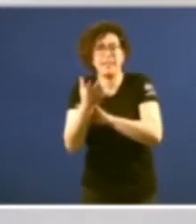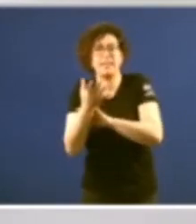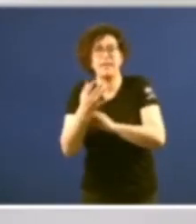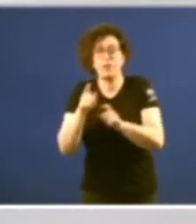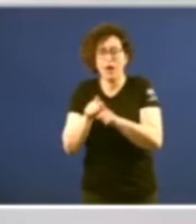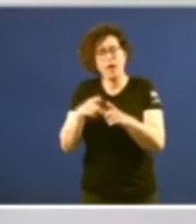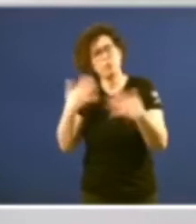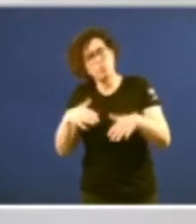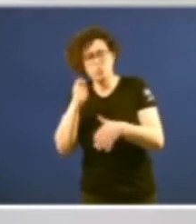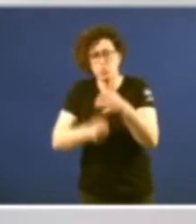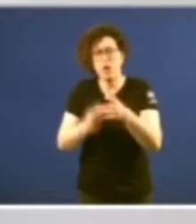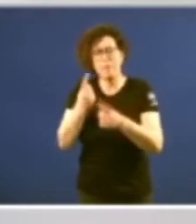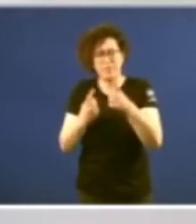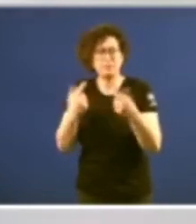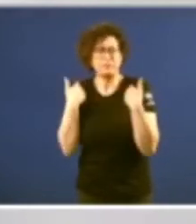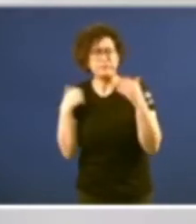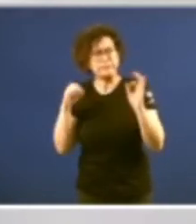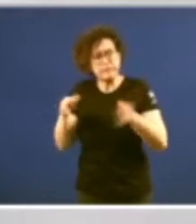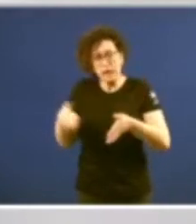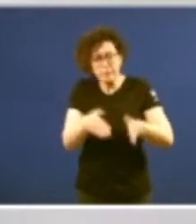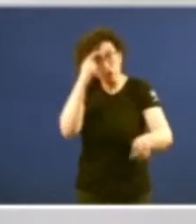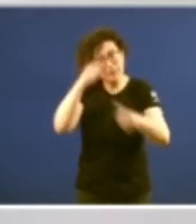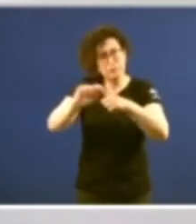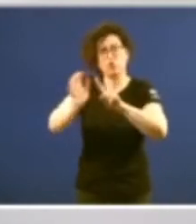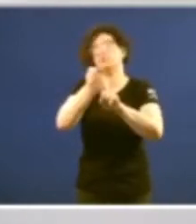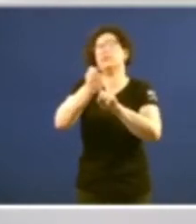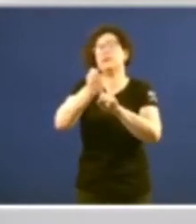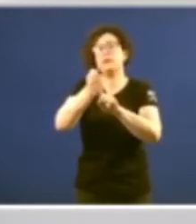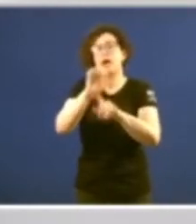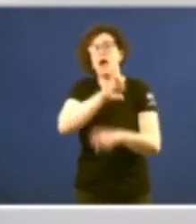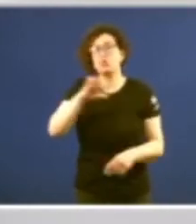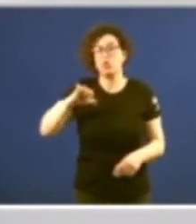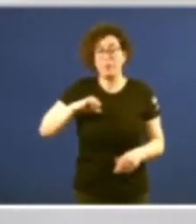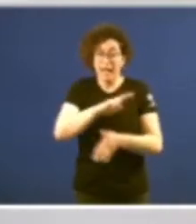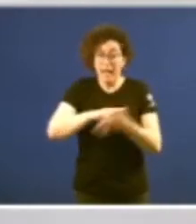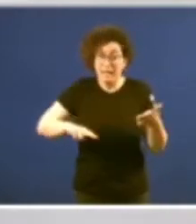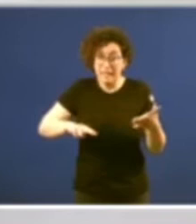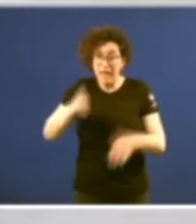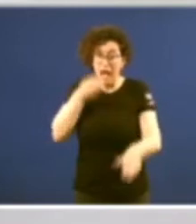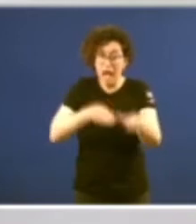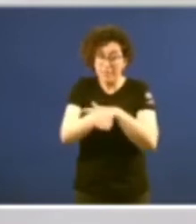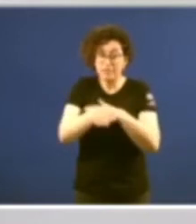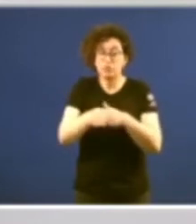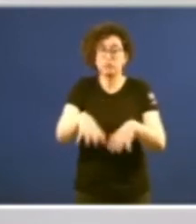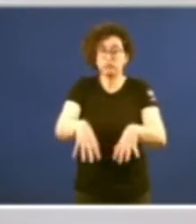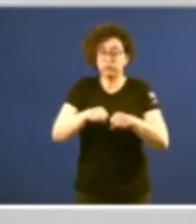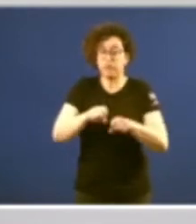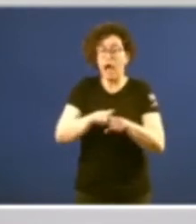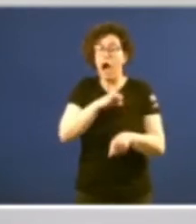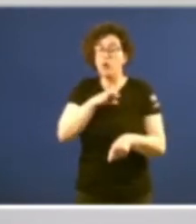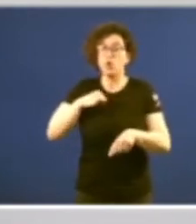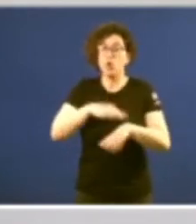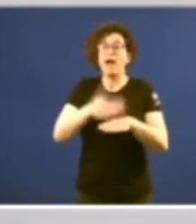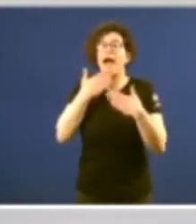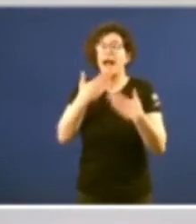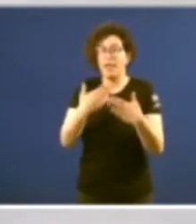camiño de Galicia cara a súa autonomía. Galicia acedeu o seu autogoverno grazas a